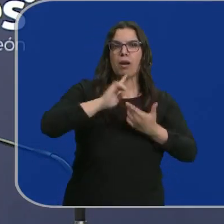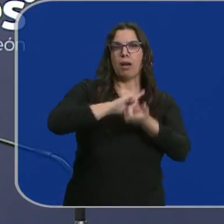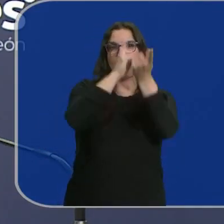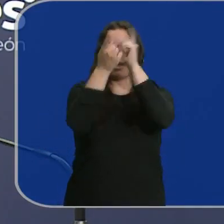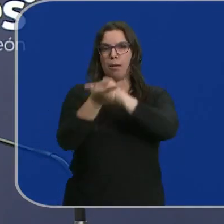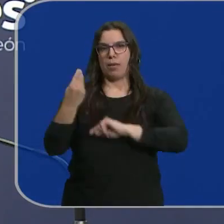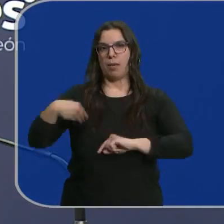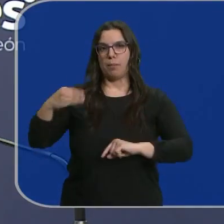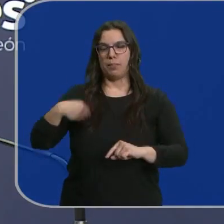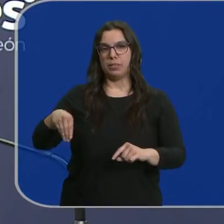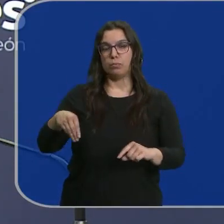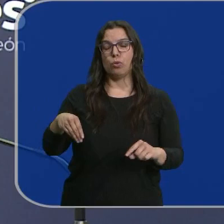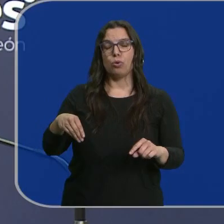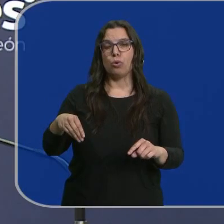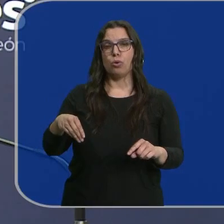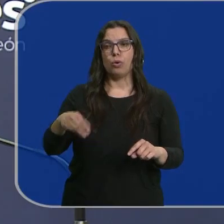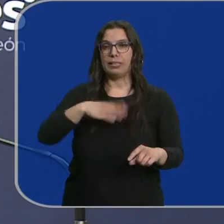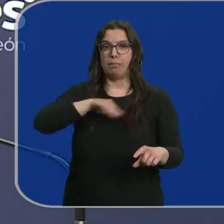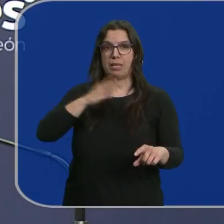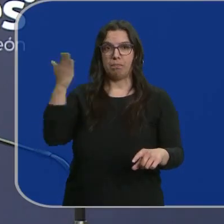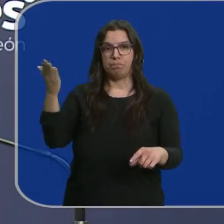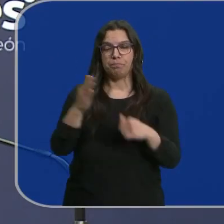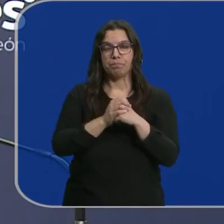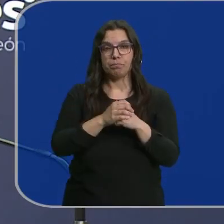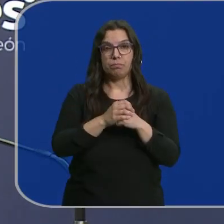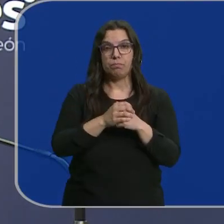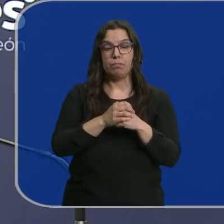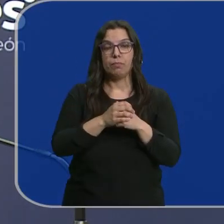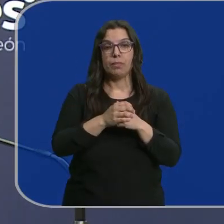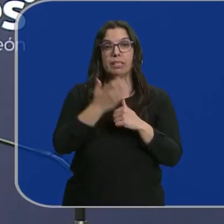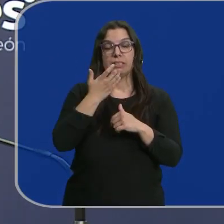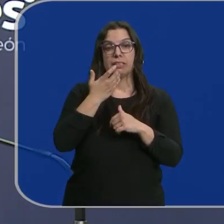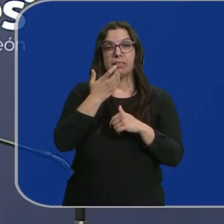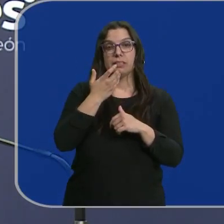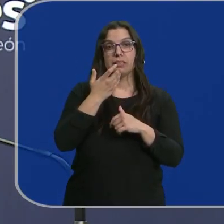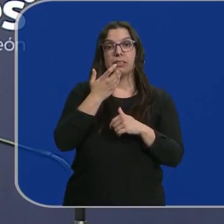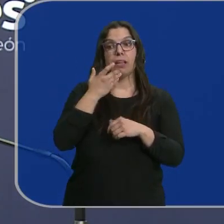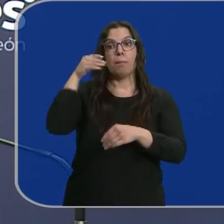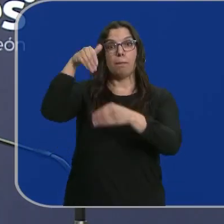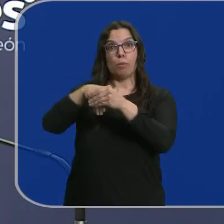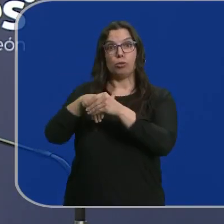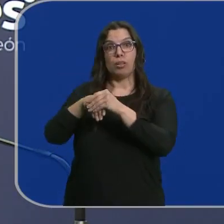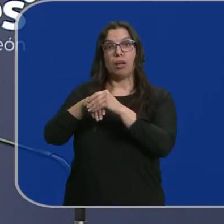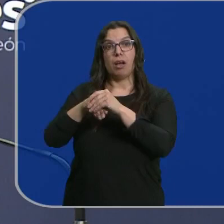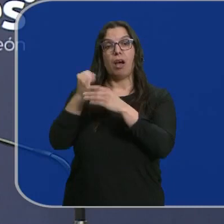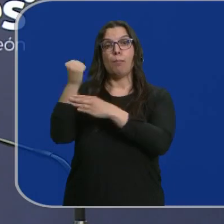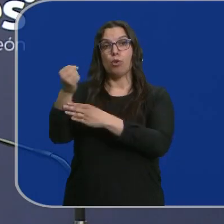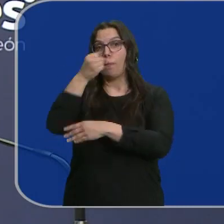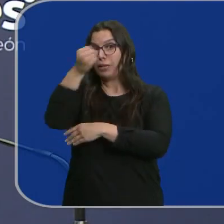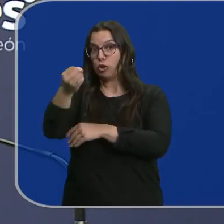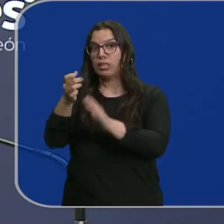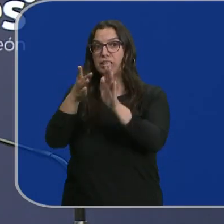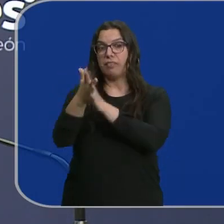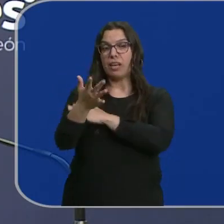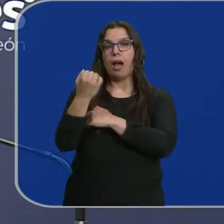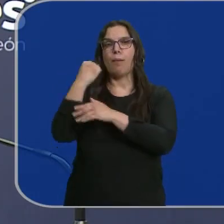deriva que está teniendo actualmente España. Y cada papeleta a un candidato socialista va a ser un voto